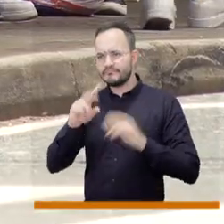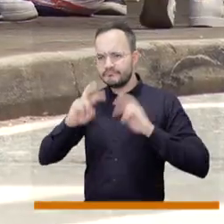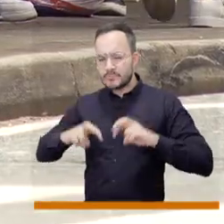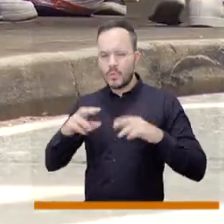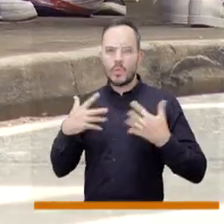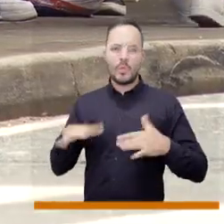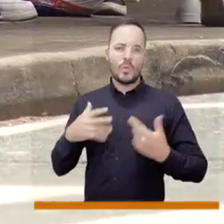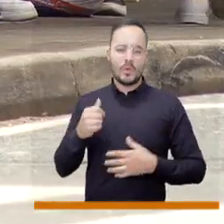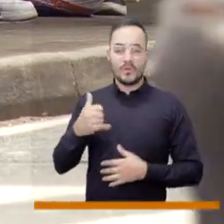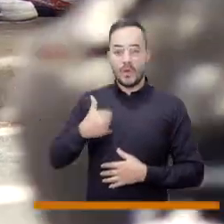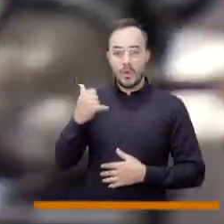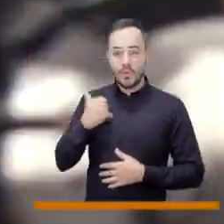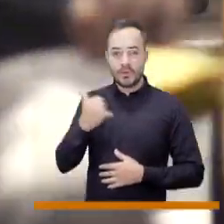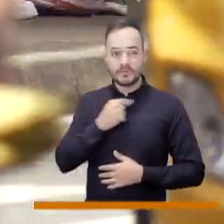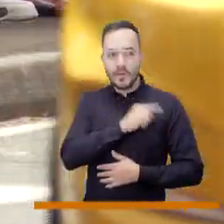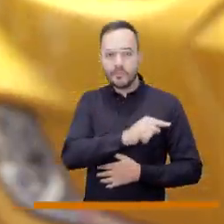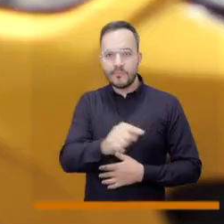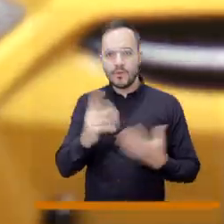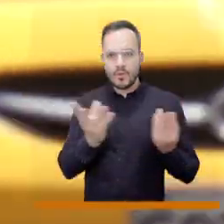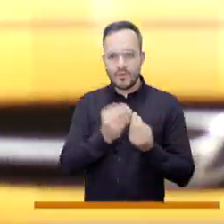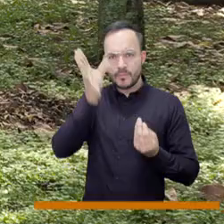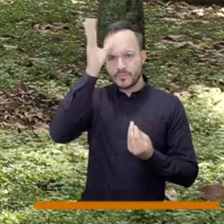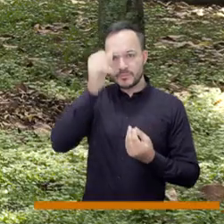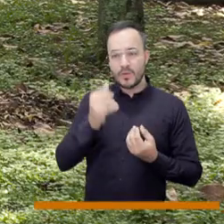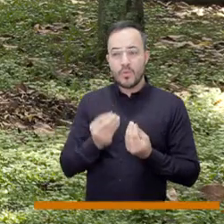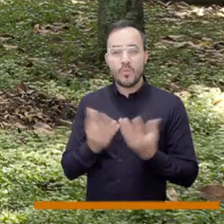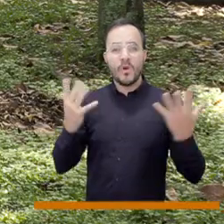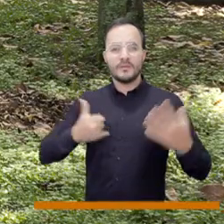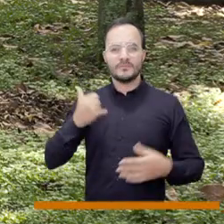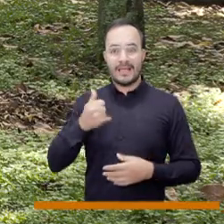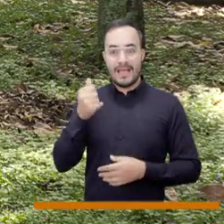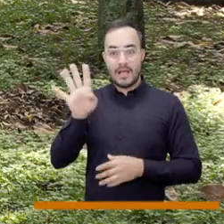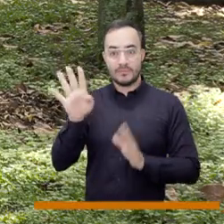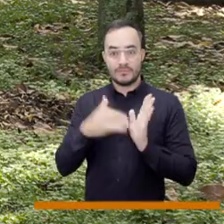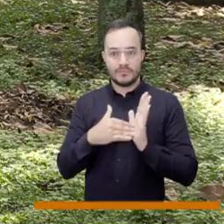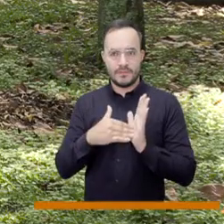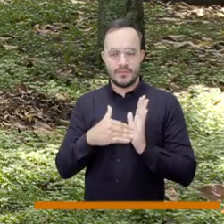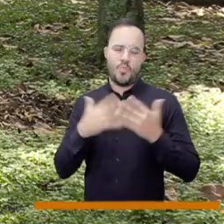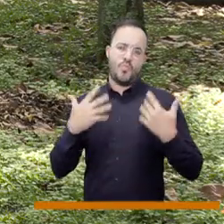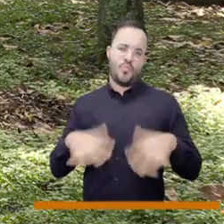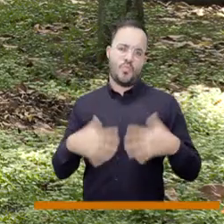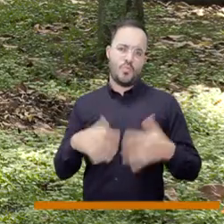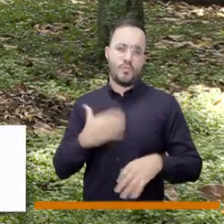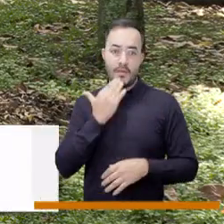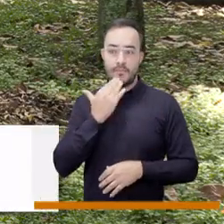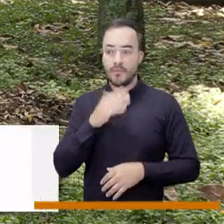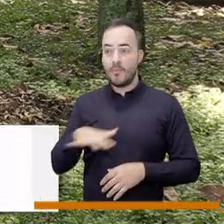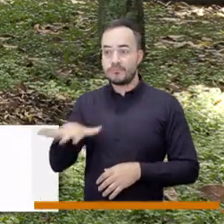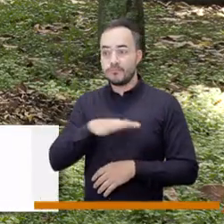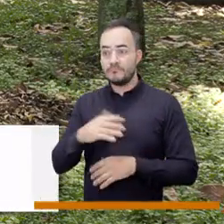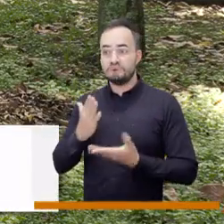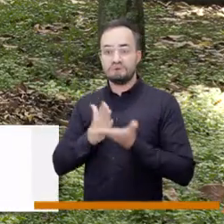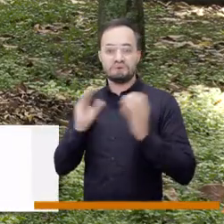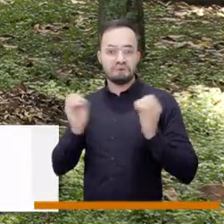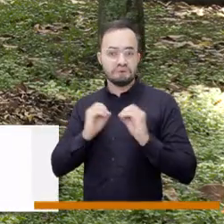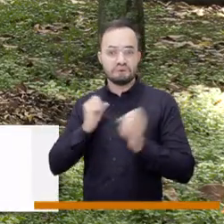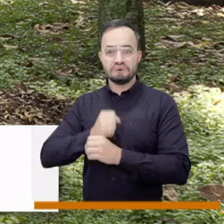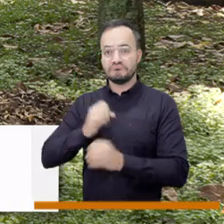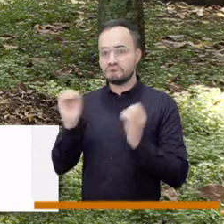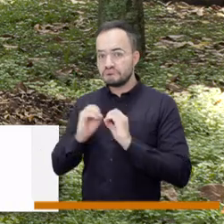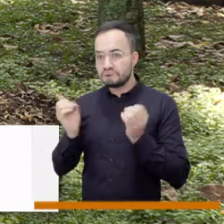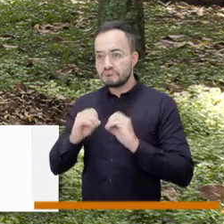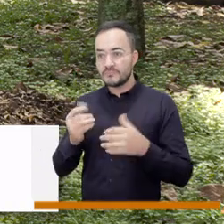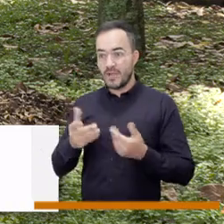hablamos de 14.000 jóvenes que hacen parte de estos grupos y de estas estructuras criminales. Entonces, evidentemente, si la población es grande de jóvenes que no estudian ni